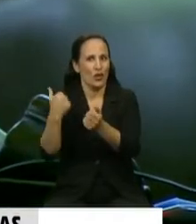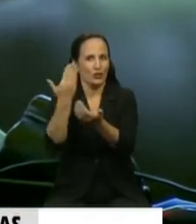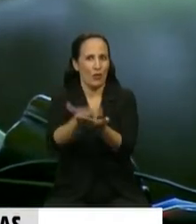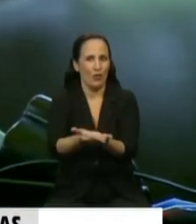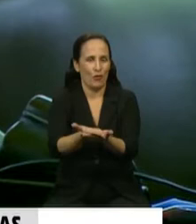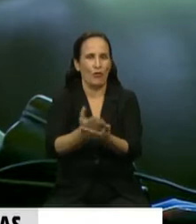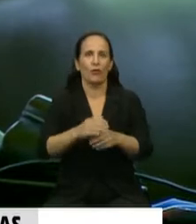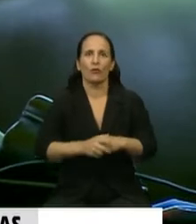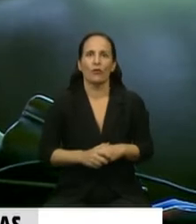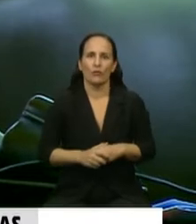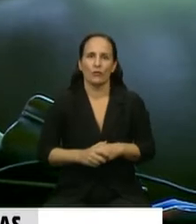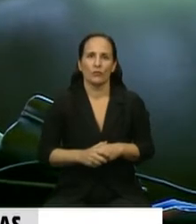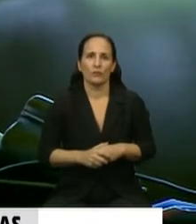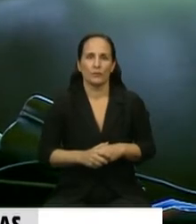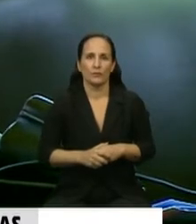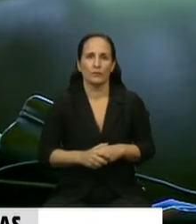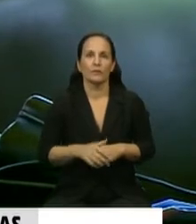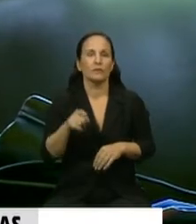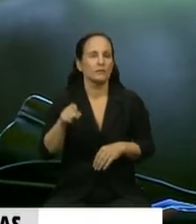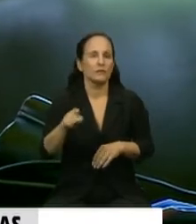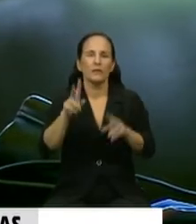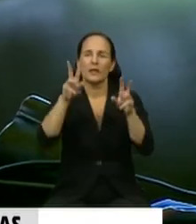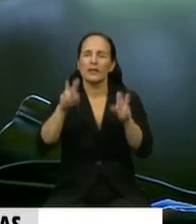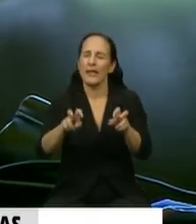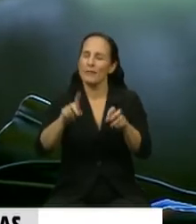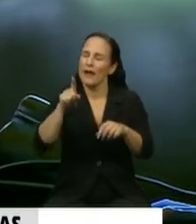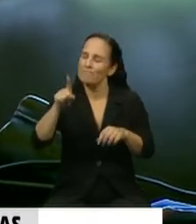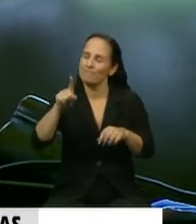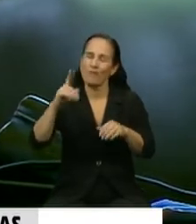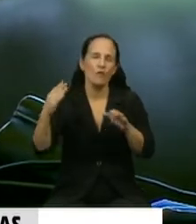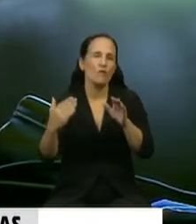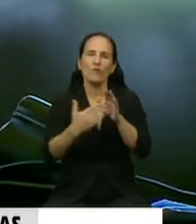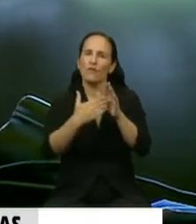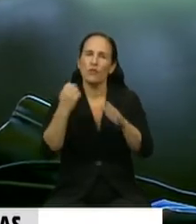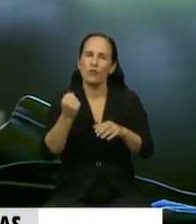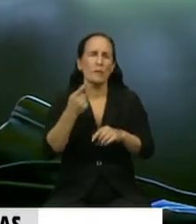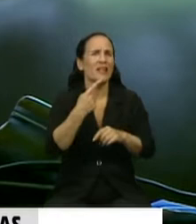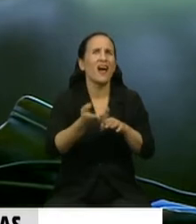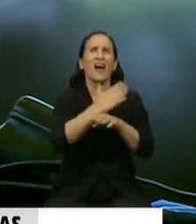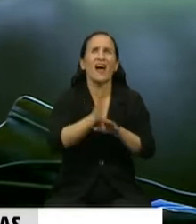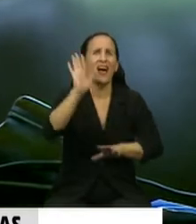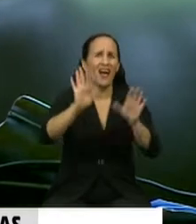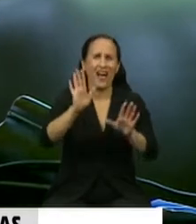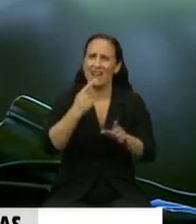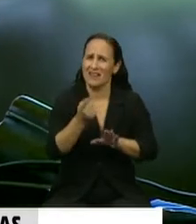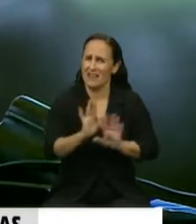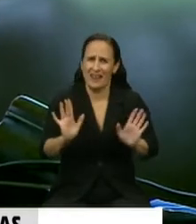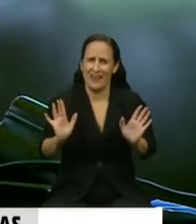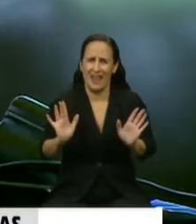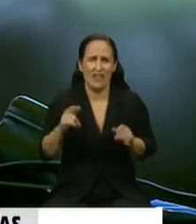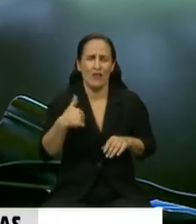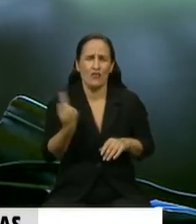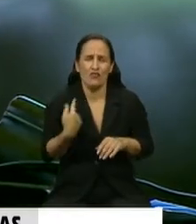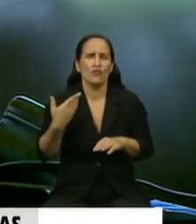uno de los temas fundamentales, porque recién ni siquiera se mencionó que era a mano alzada, ni una cosa ni la otra. Entonces nosotros